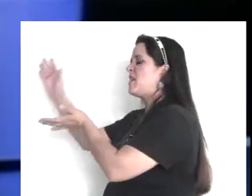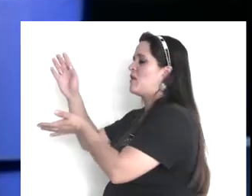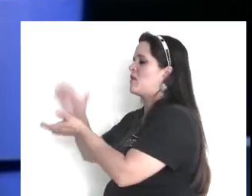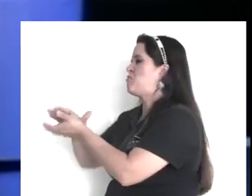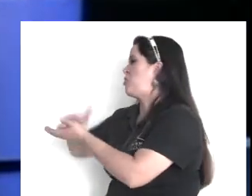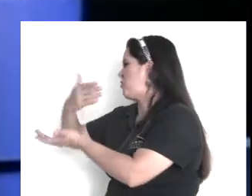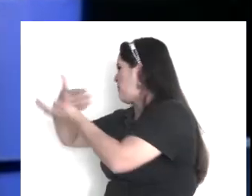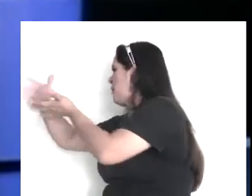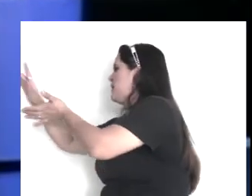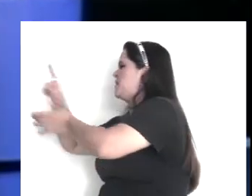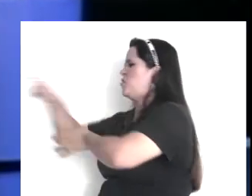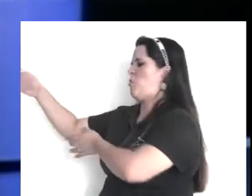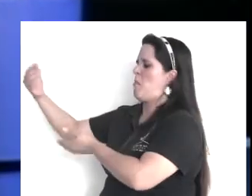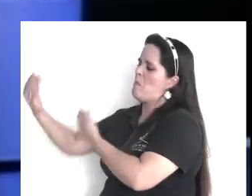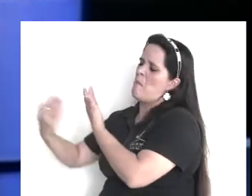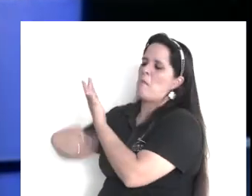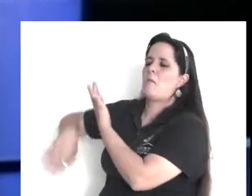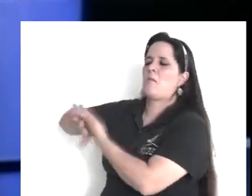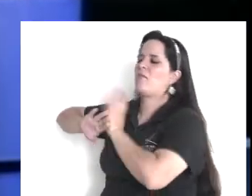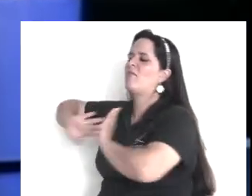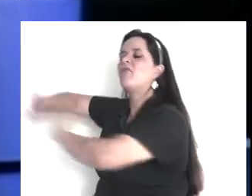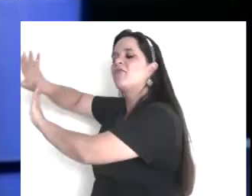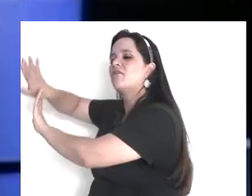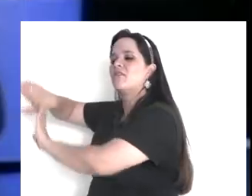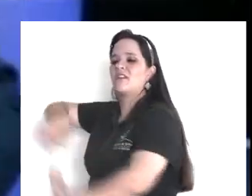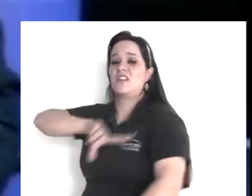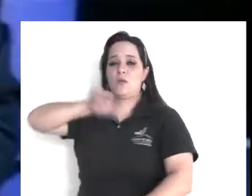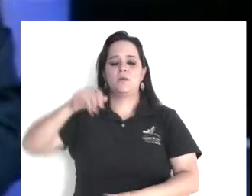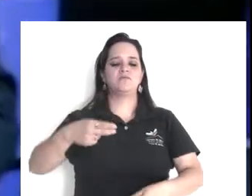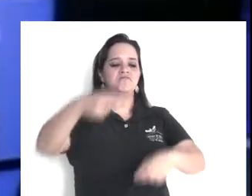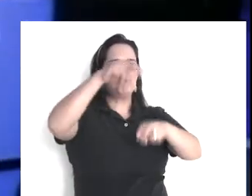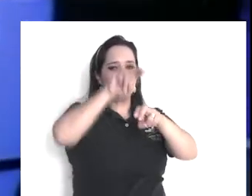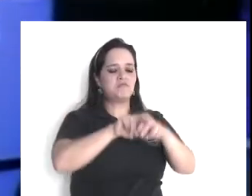traición, pone un cuadrito de esos, ¿verdad? Mahatma Gandhi,